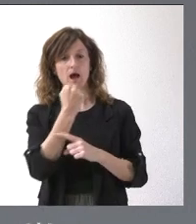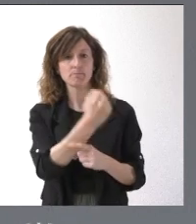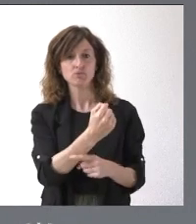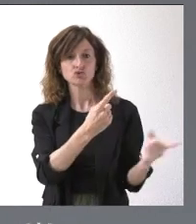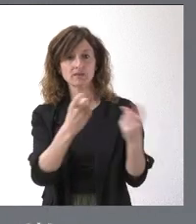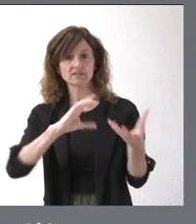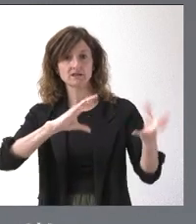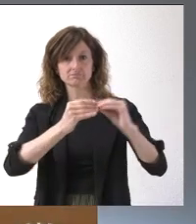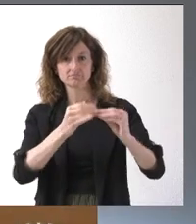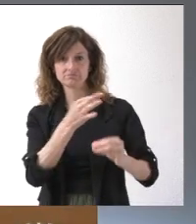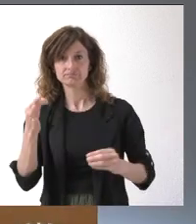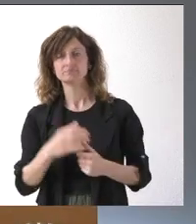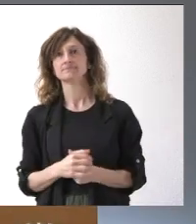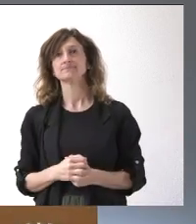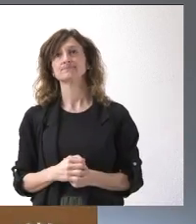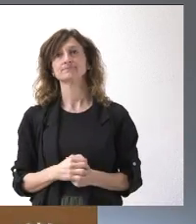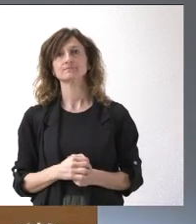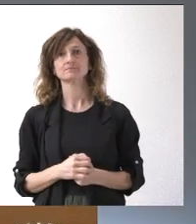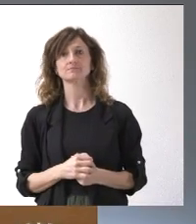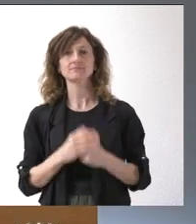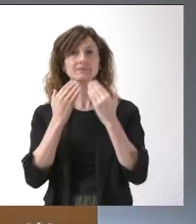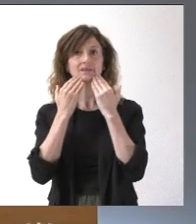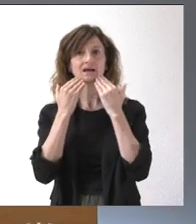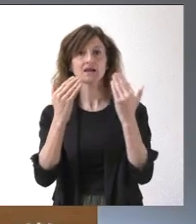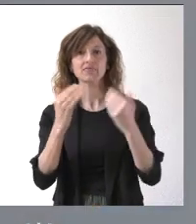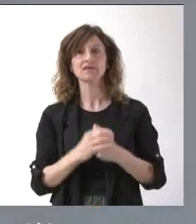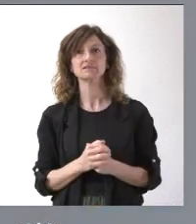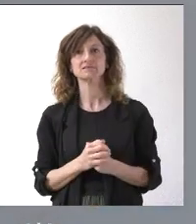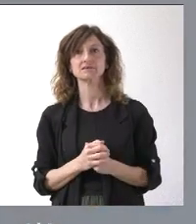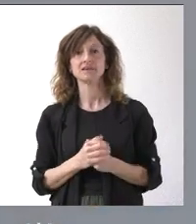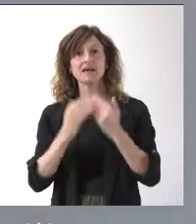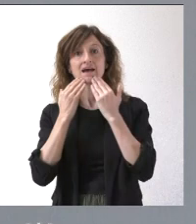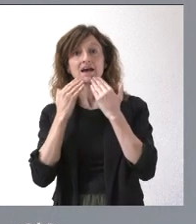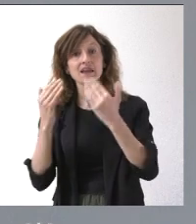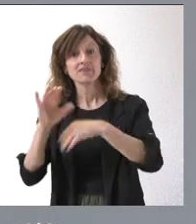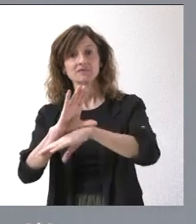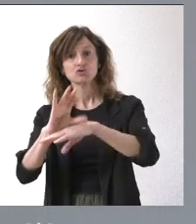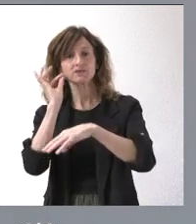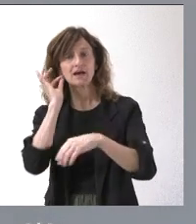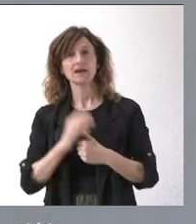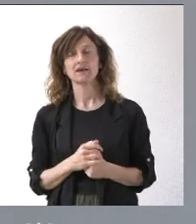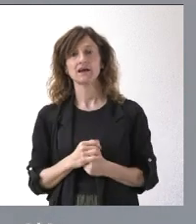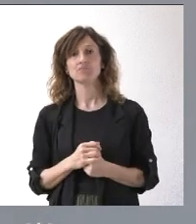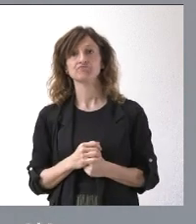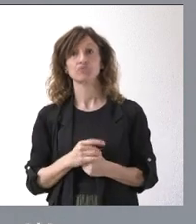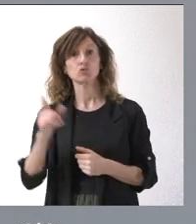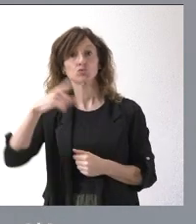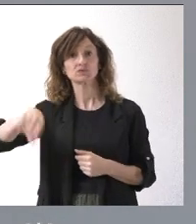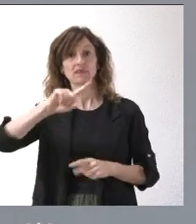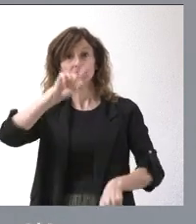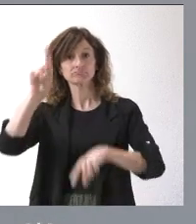ellos necesitan. Gracias. SEÑOR Pues, muchas gracias, consejera. Y estamos a su disposición para